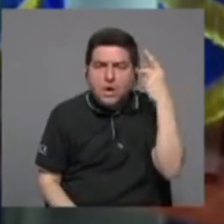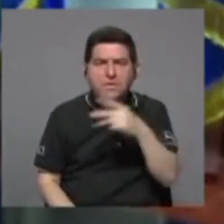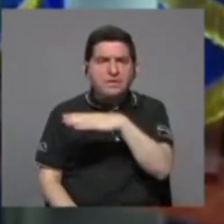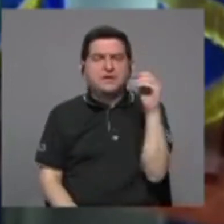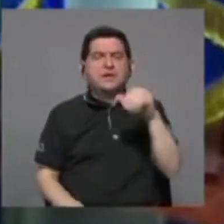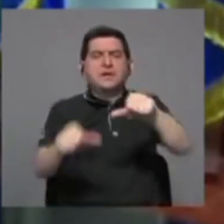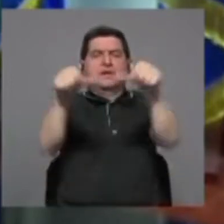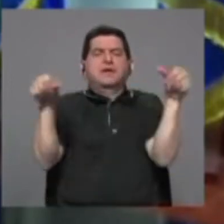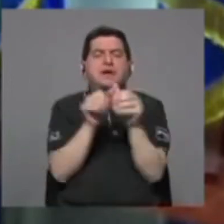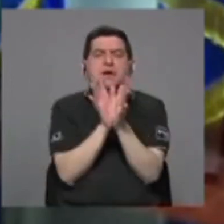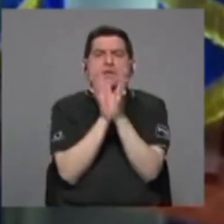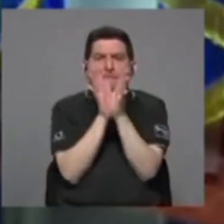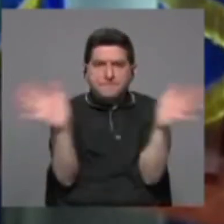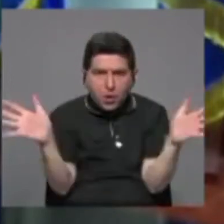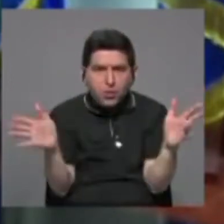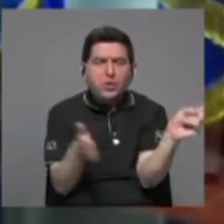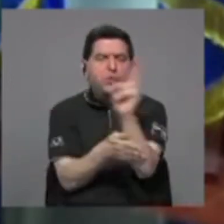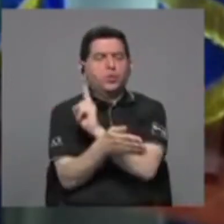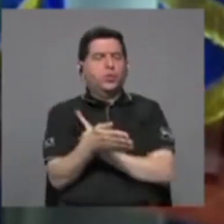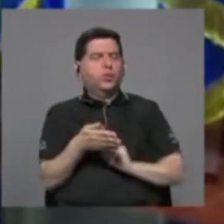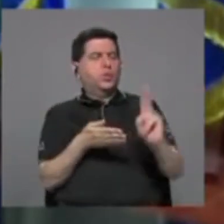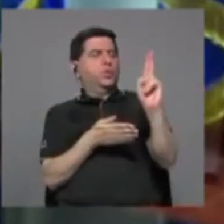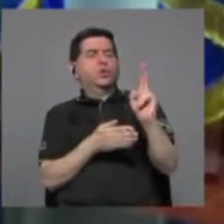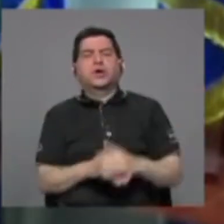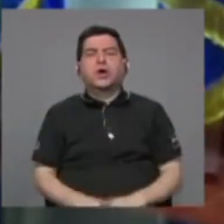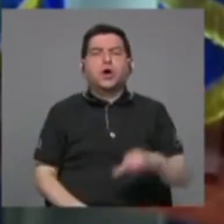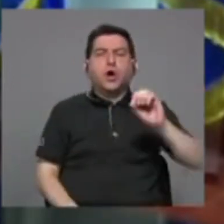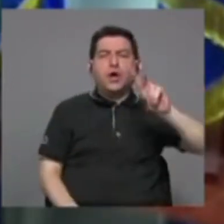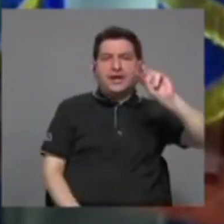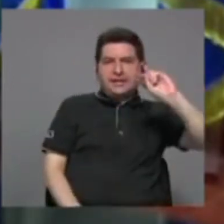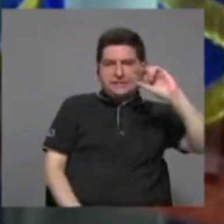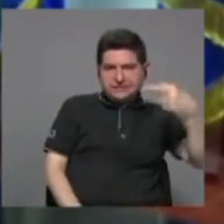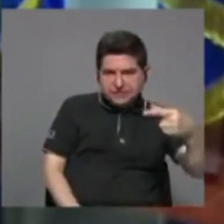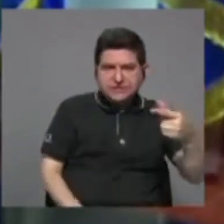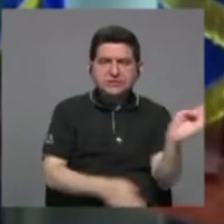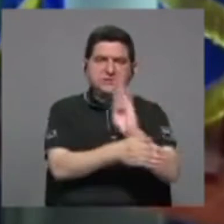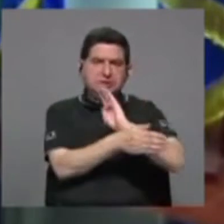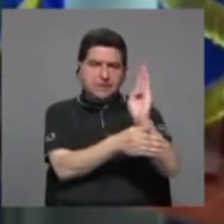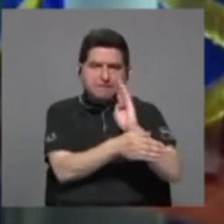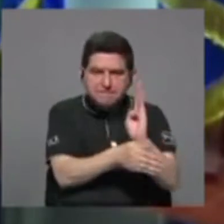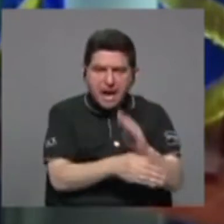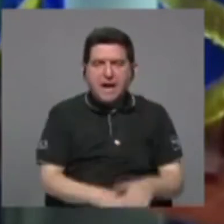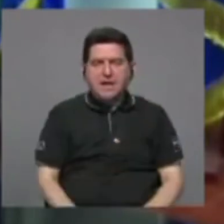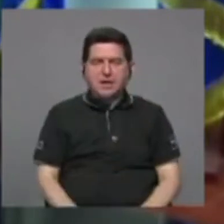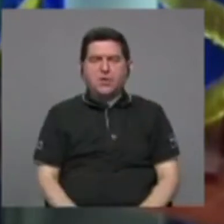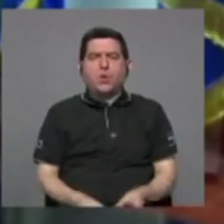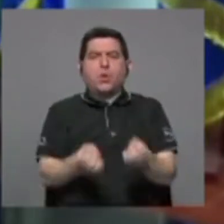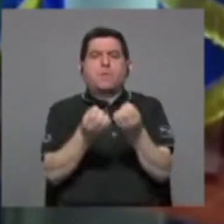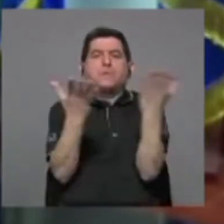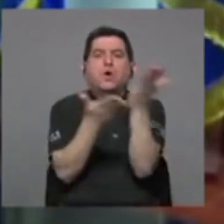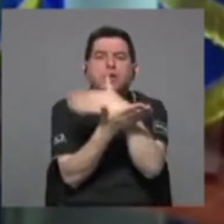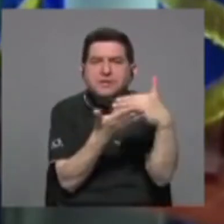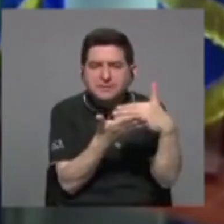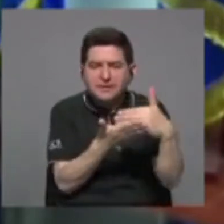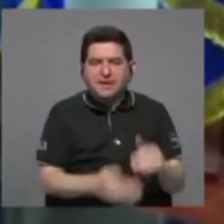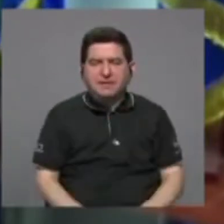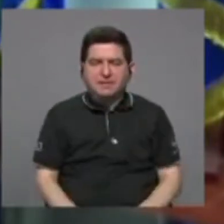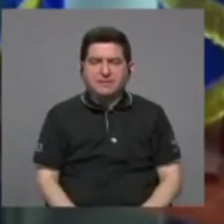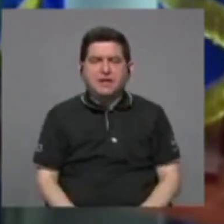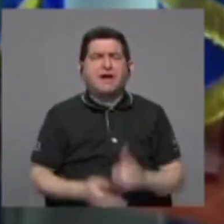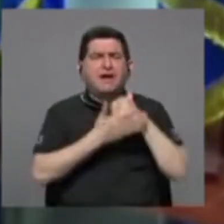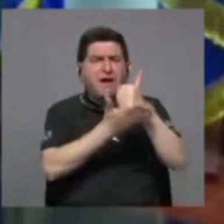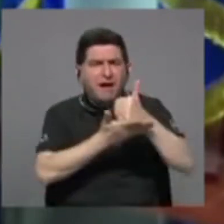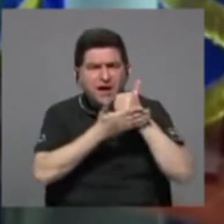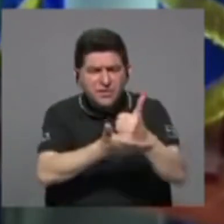sector público, las universidades, los ONGs, los bancos multilaterales, etcétera, y colaborando con